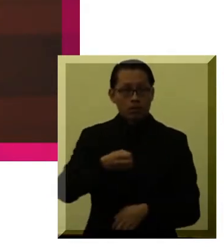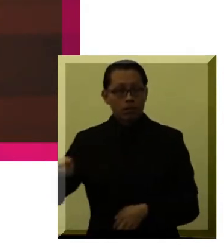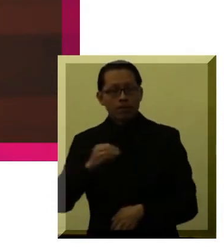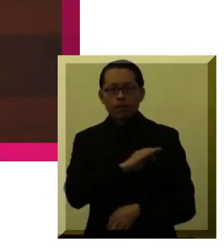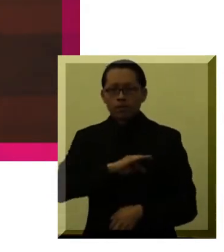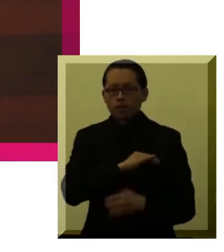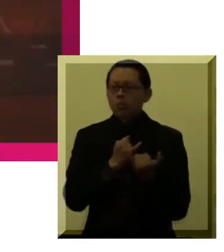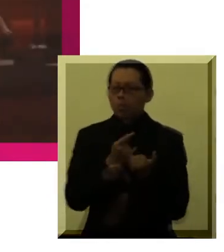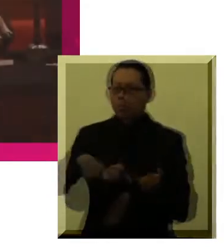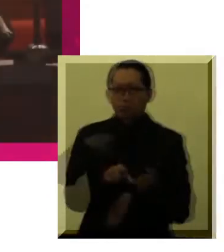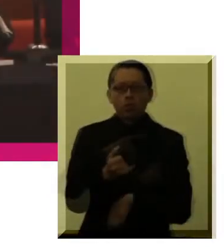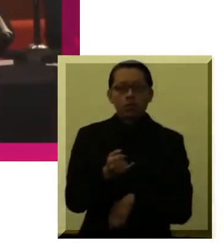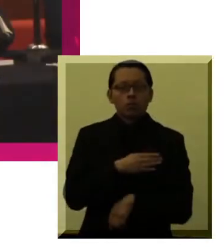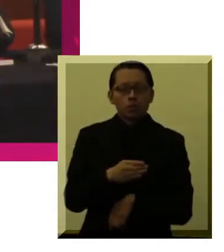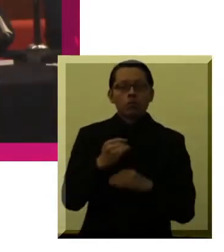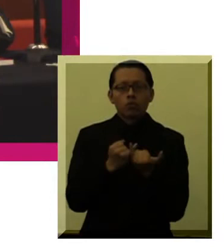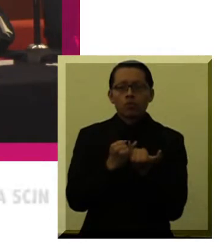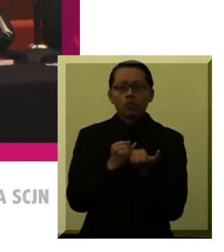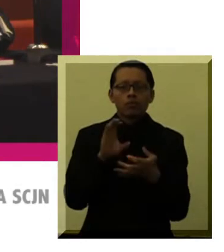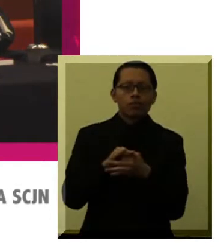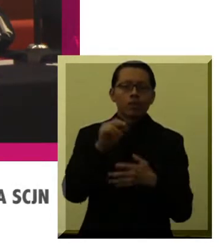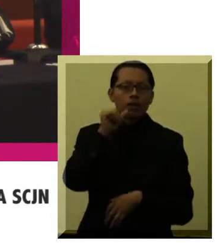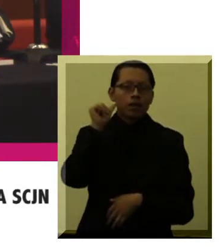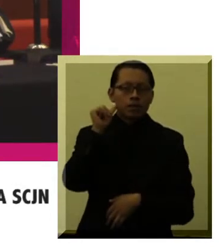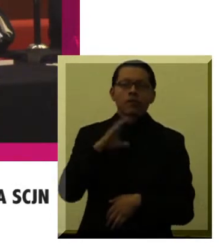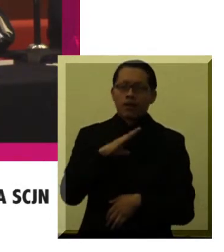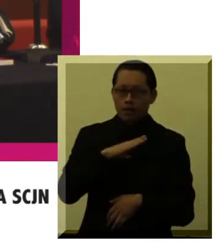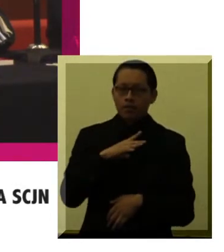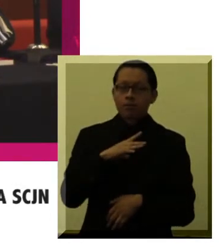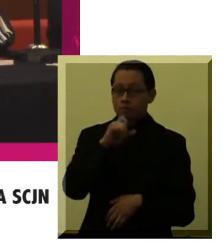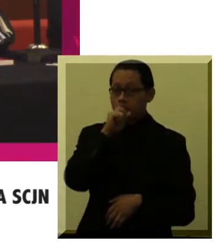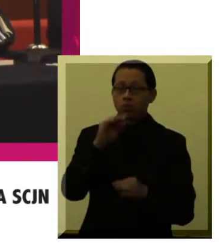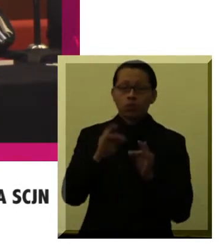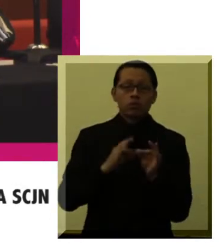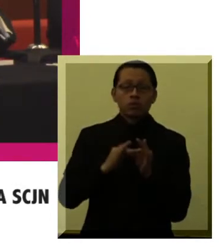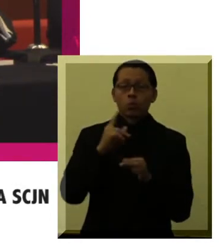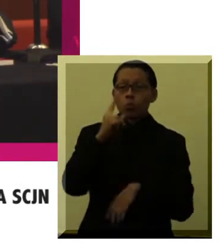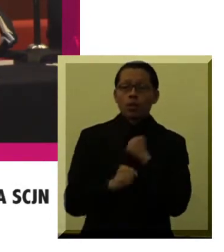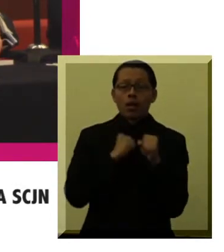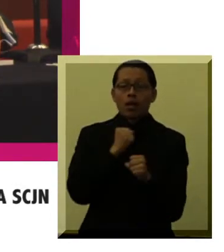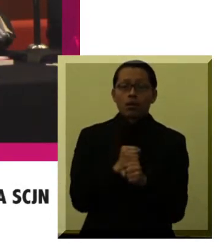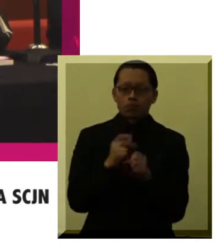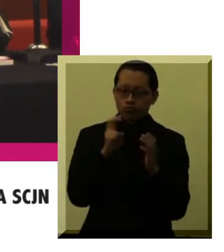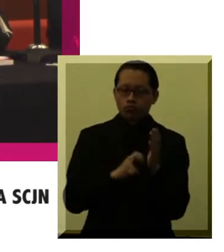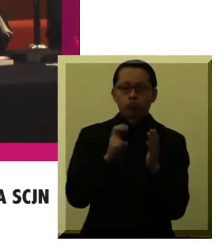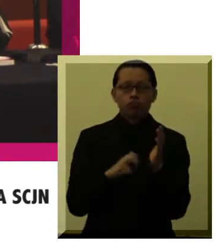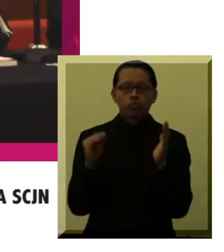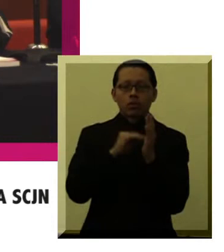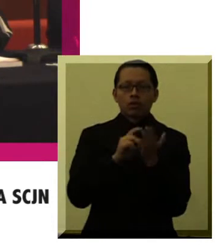participantes y así. Justamente el día de ayer se celebra un año de la reforma en materia de derechos humanos,